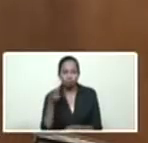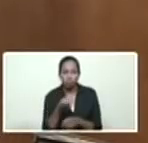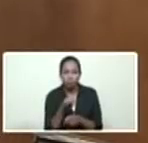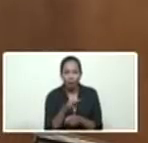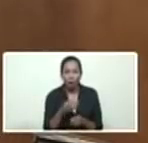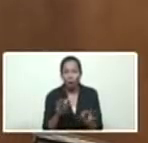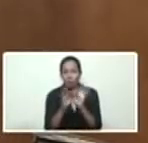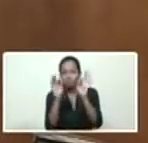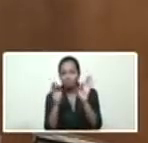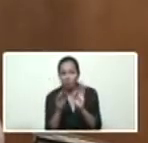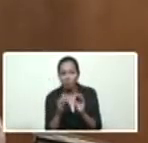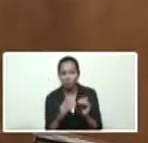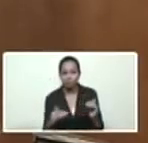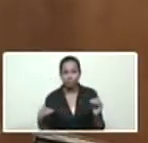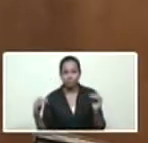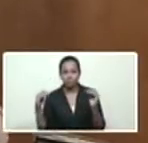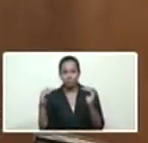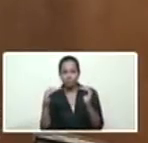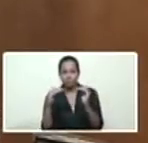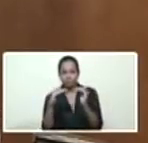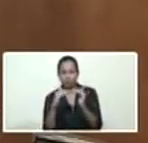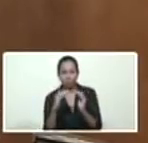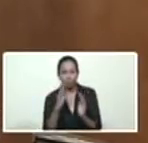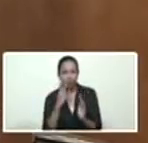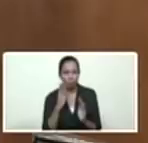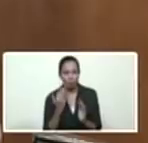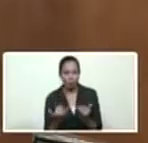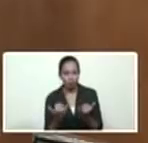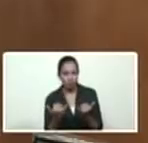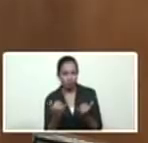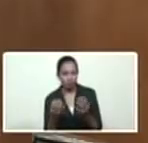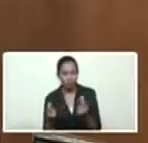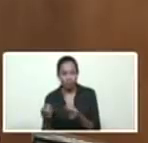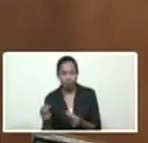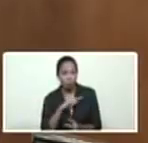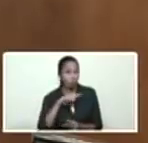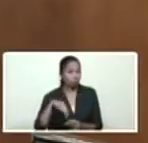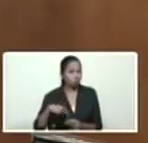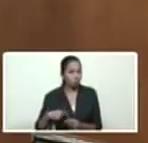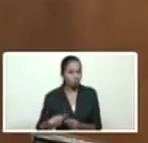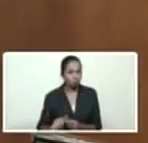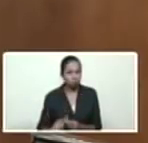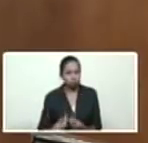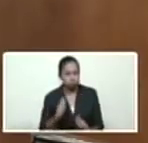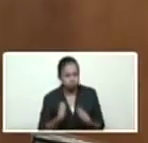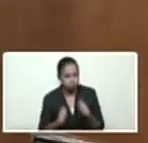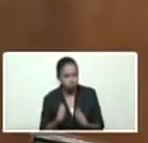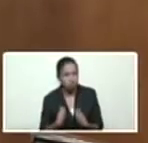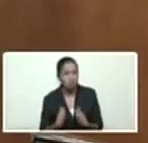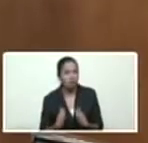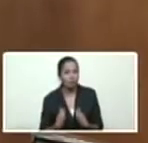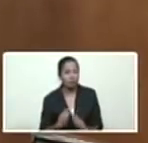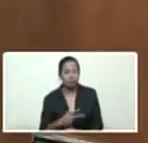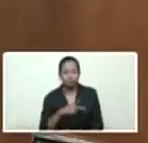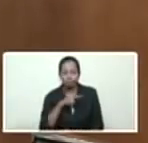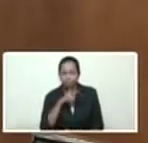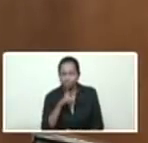equilibrio en una situación de emergencia. Estamos en una verdadera situación de emergencia, grave.